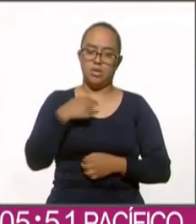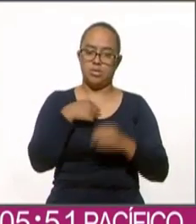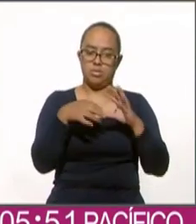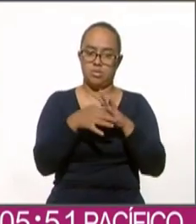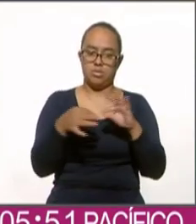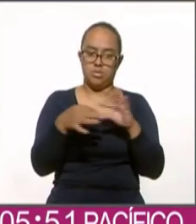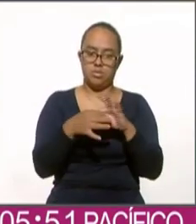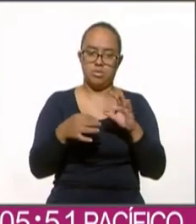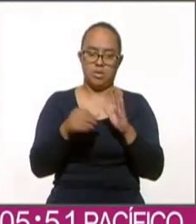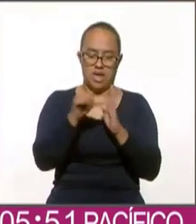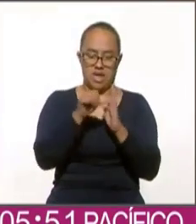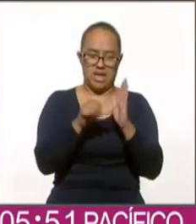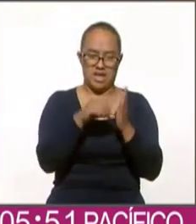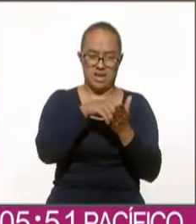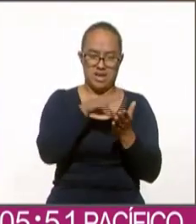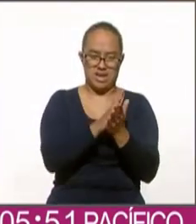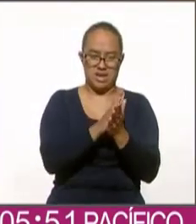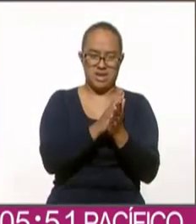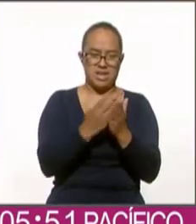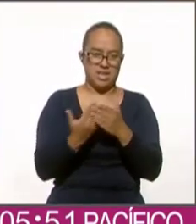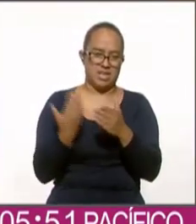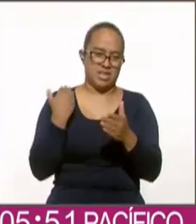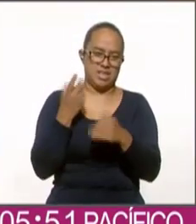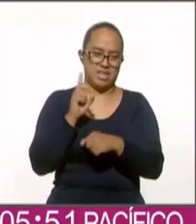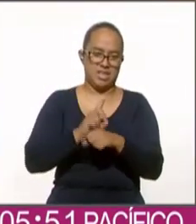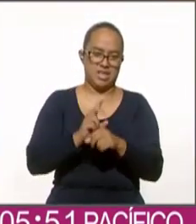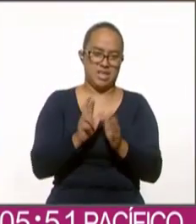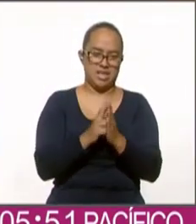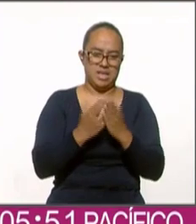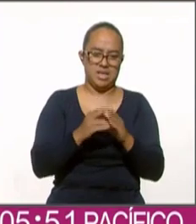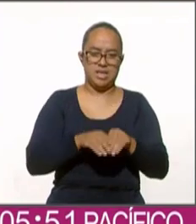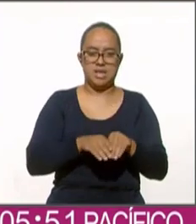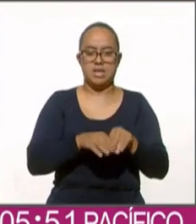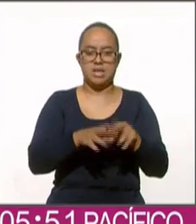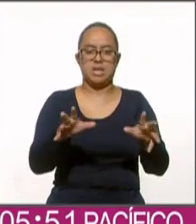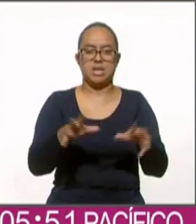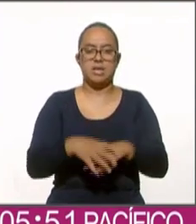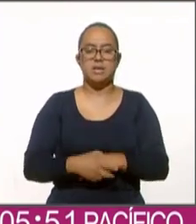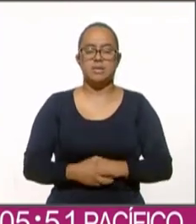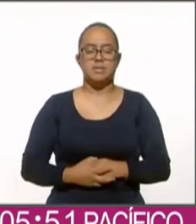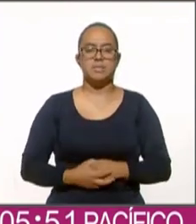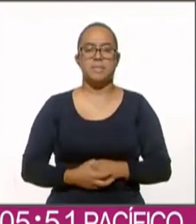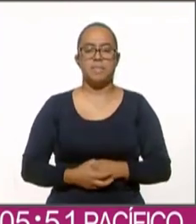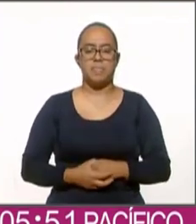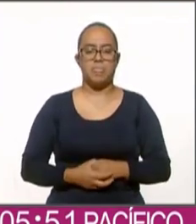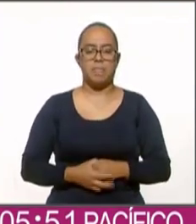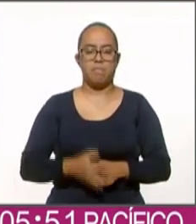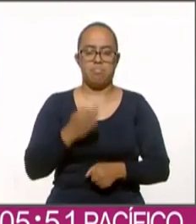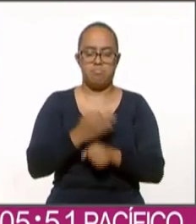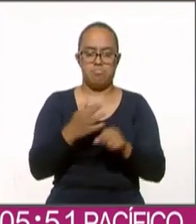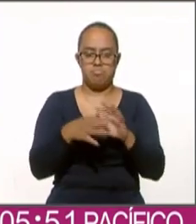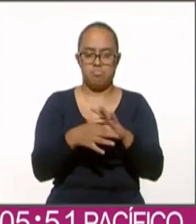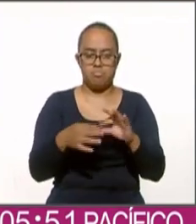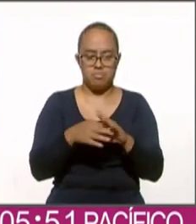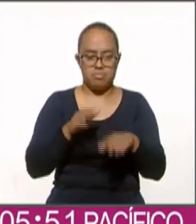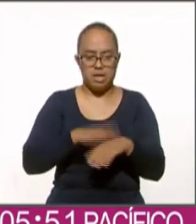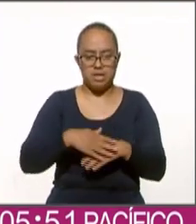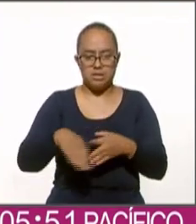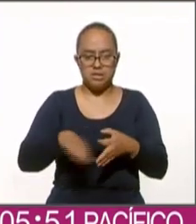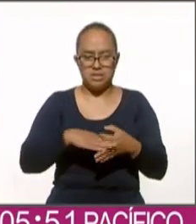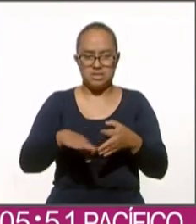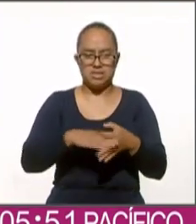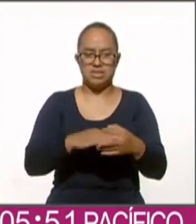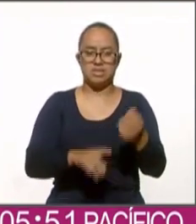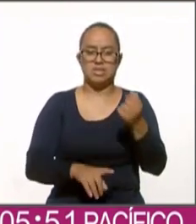en el artículo que señalas que se publicó hace un par de días y es que estamos hablando constantemente de la